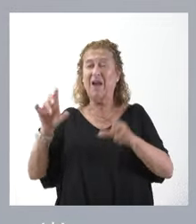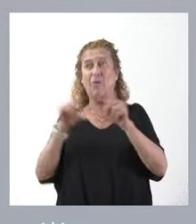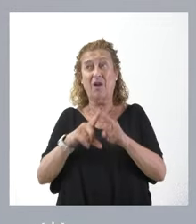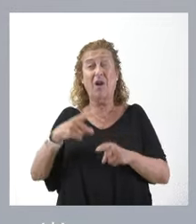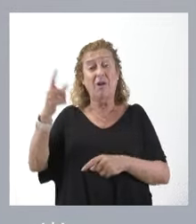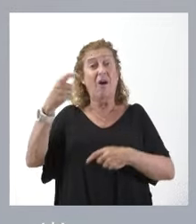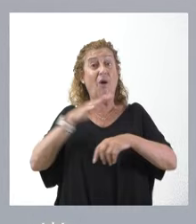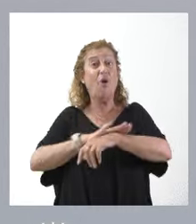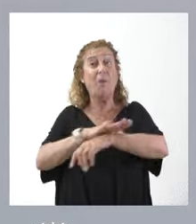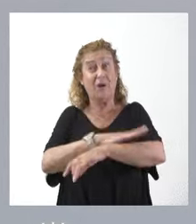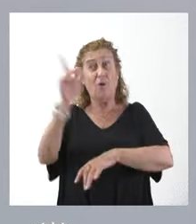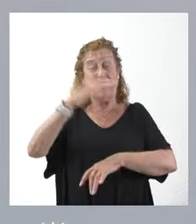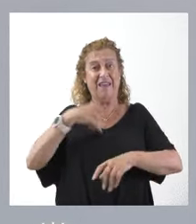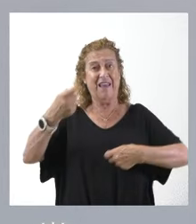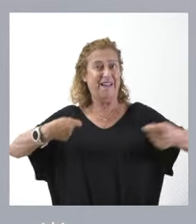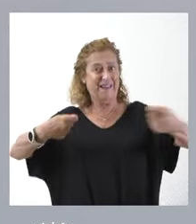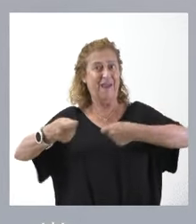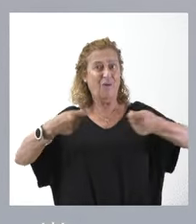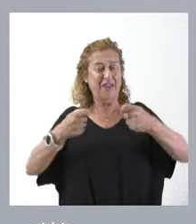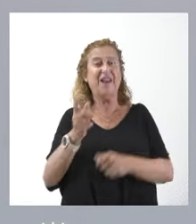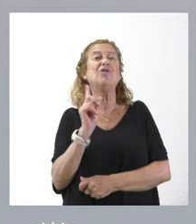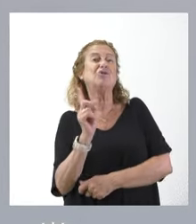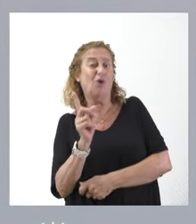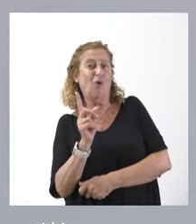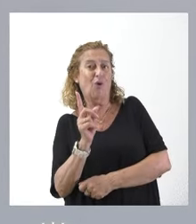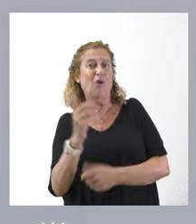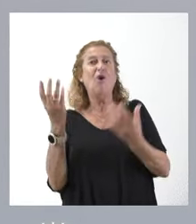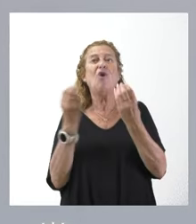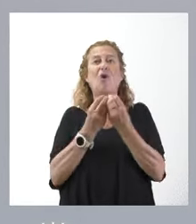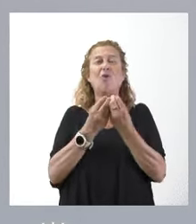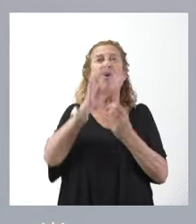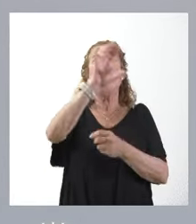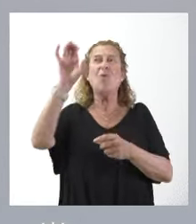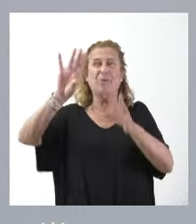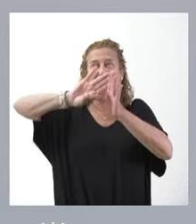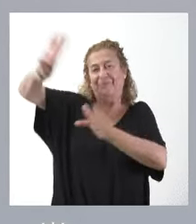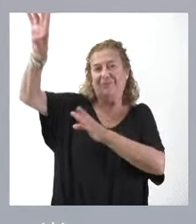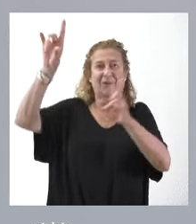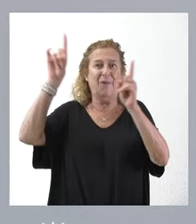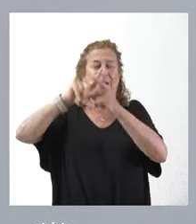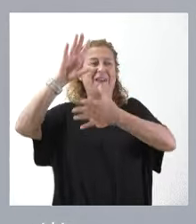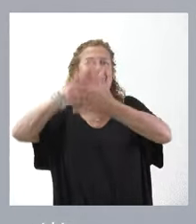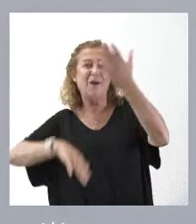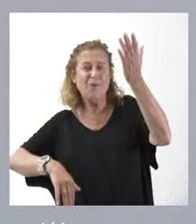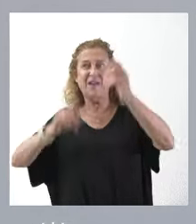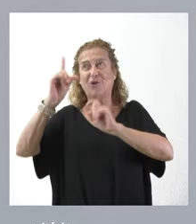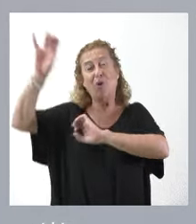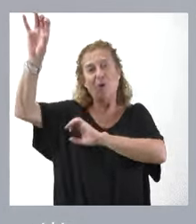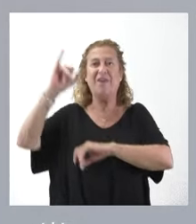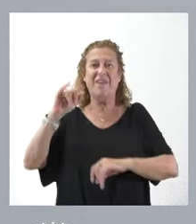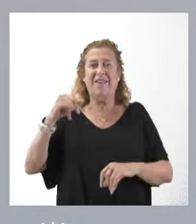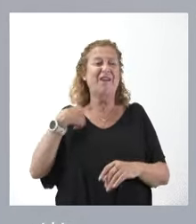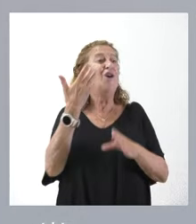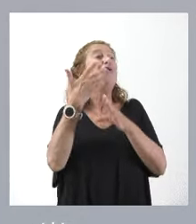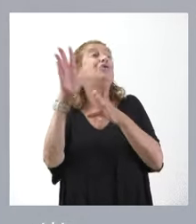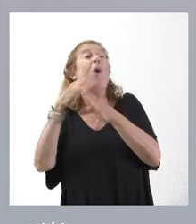sea negociar la financiación autonómica solo con los partidos separatistas en una comunidad autónoma y lo que sobre